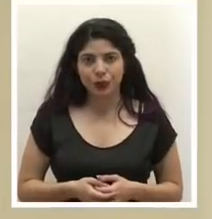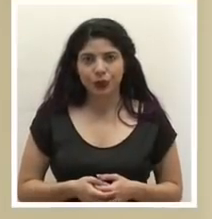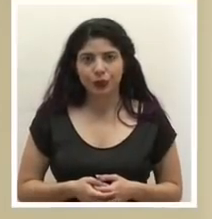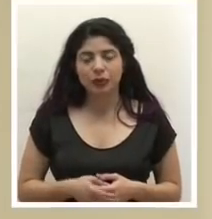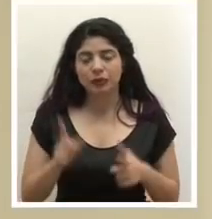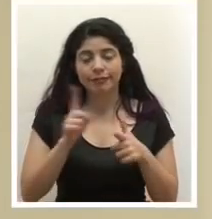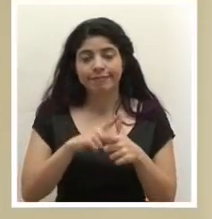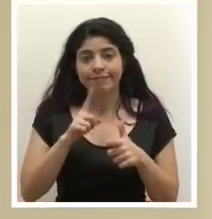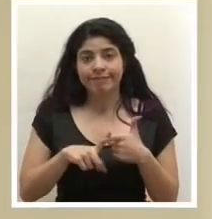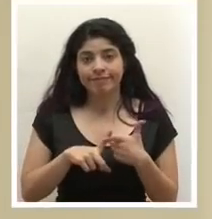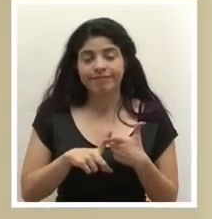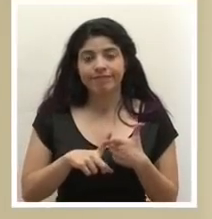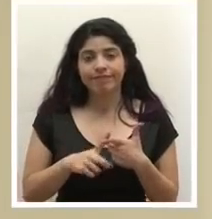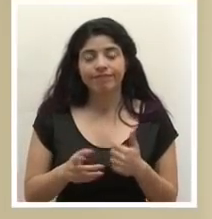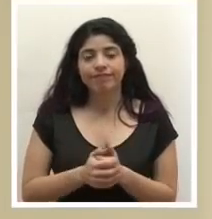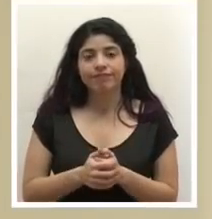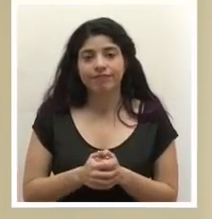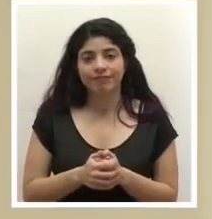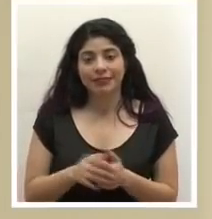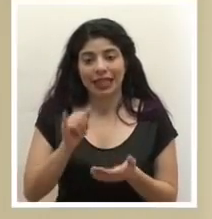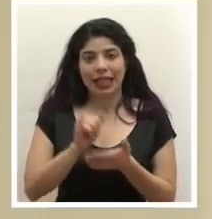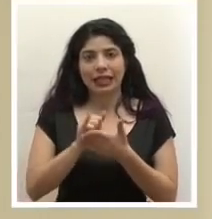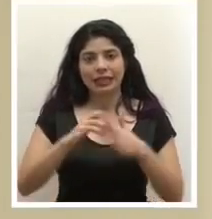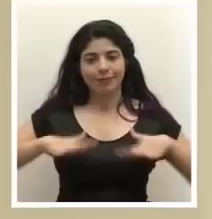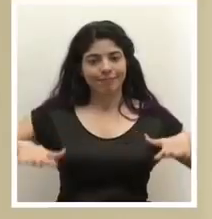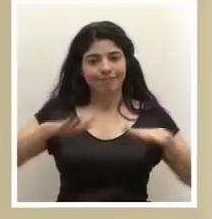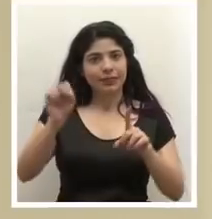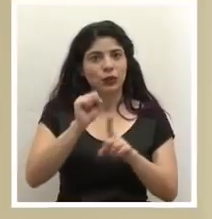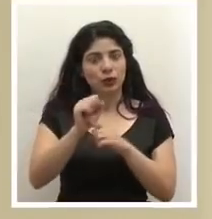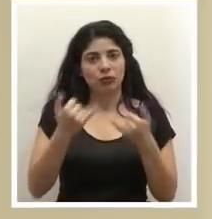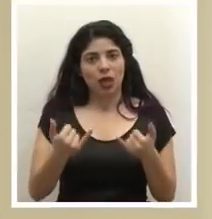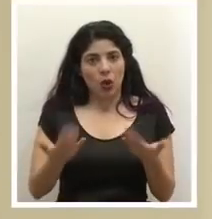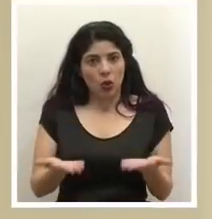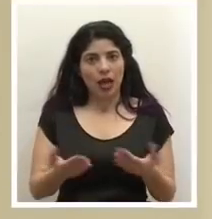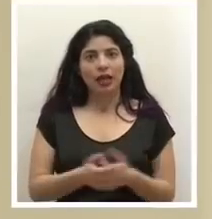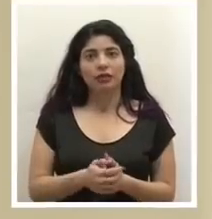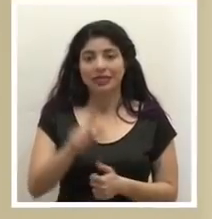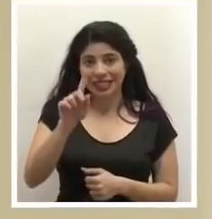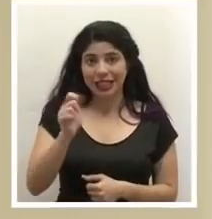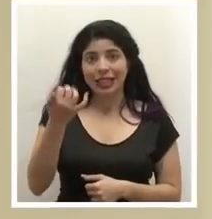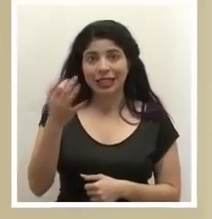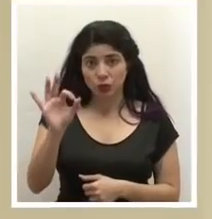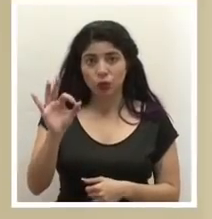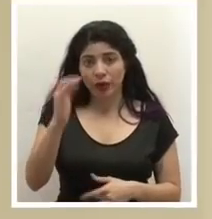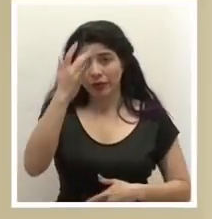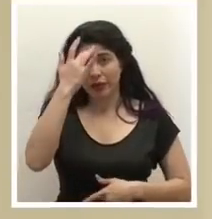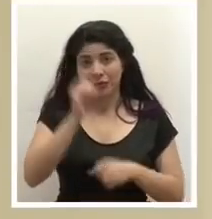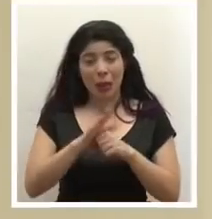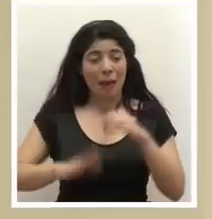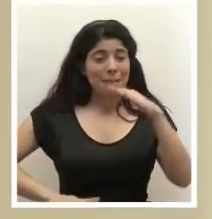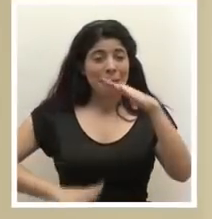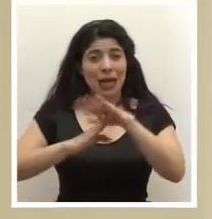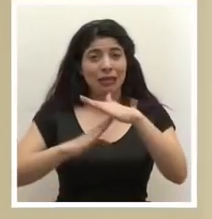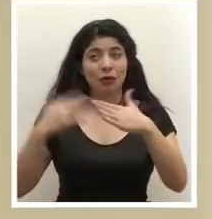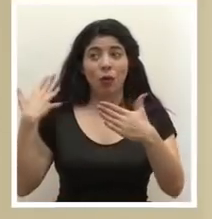Así que este es el panorama que tenemos, 119 casos, la cifra más alta que hemos